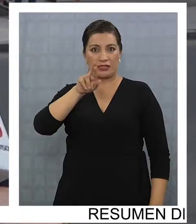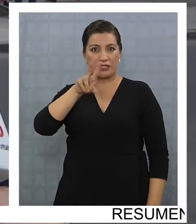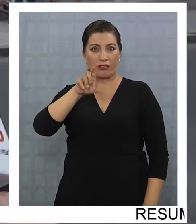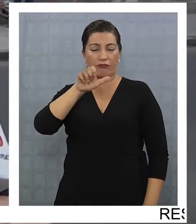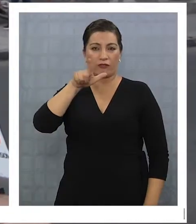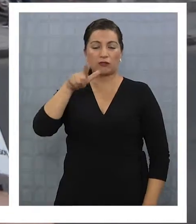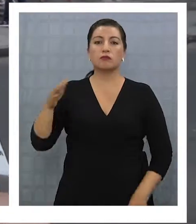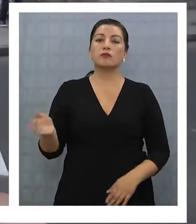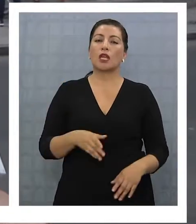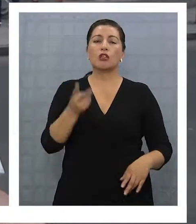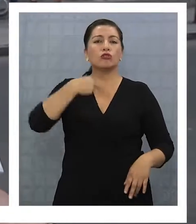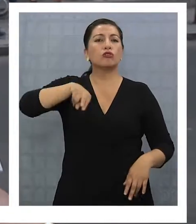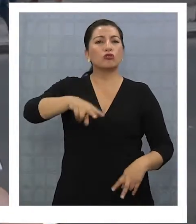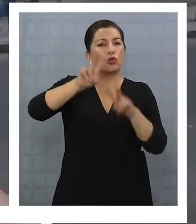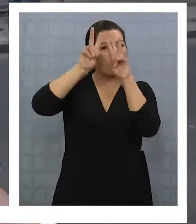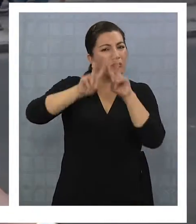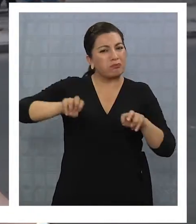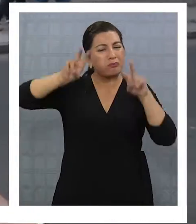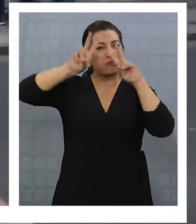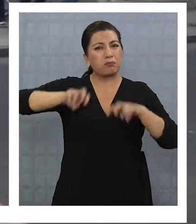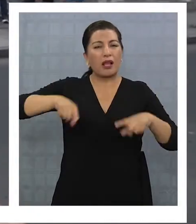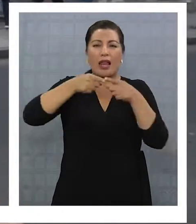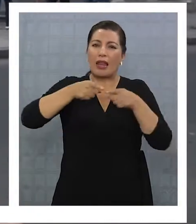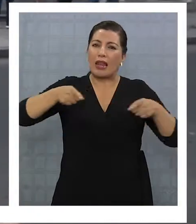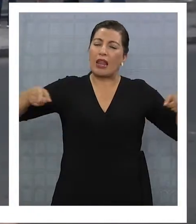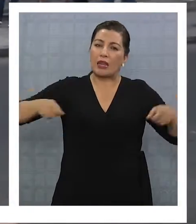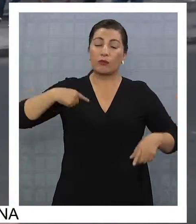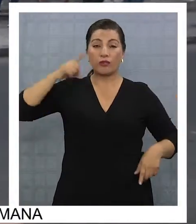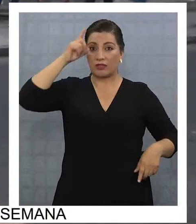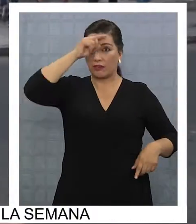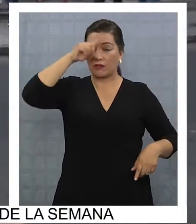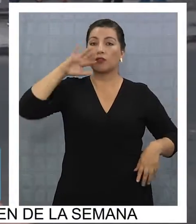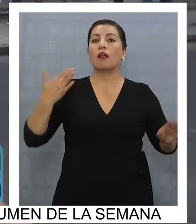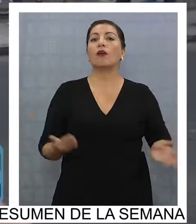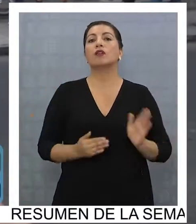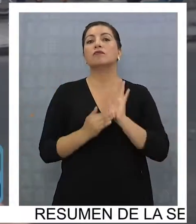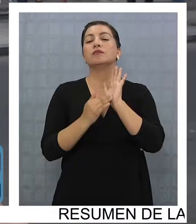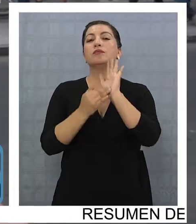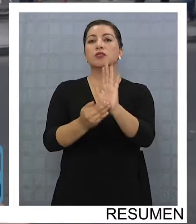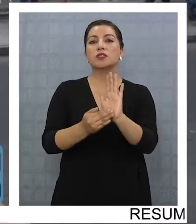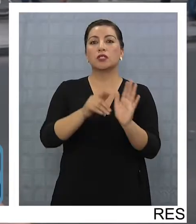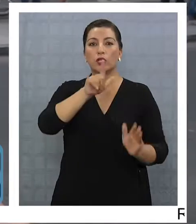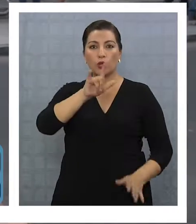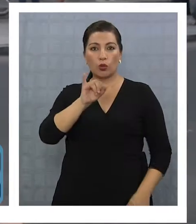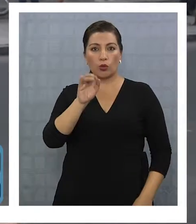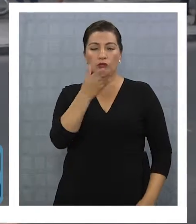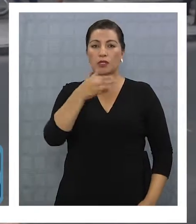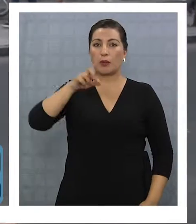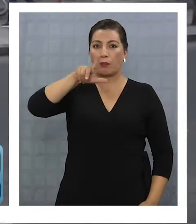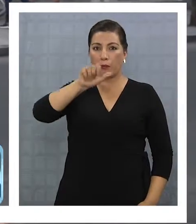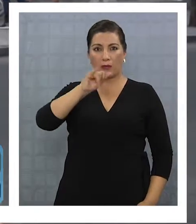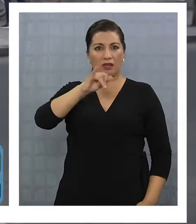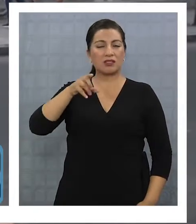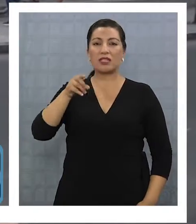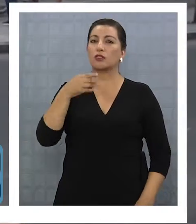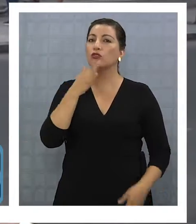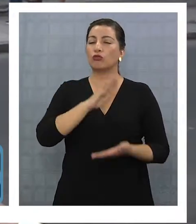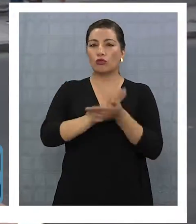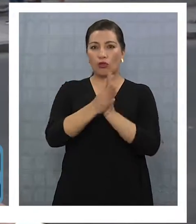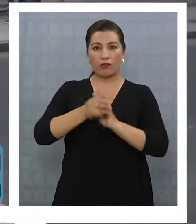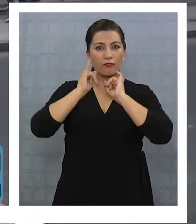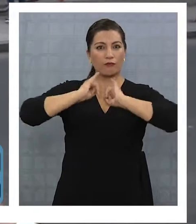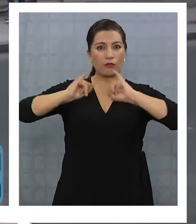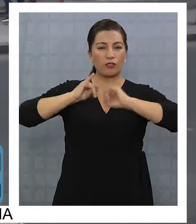investigación larga, compleja, va a demostrar que el consejero regional Luis Plaza utilizó información falsa